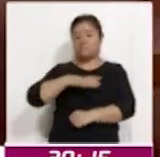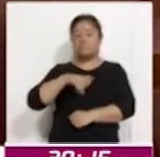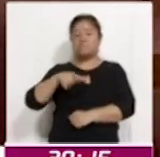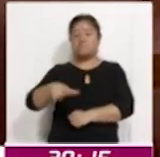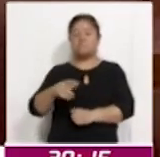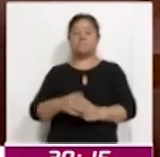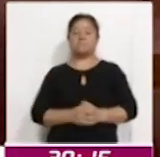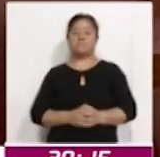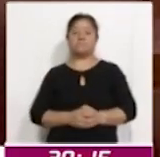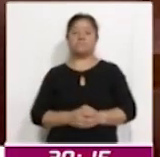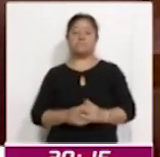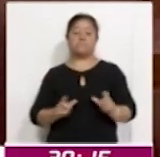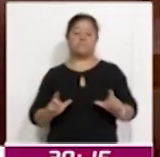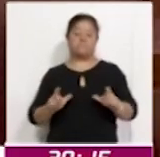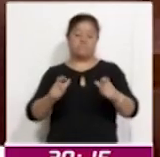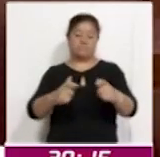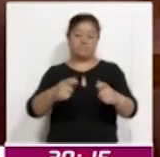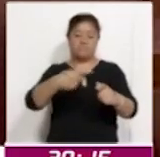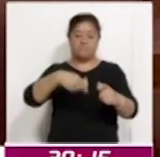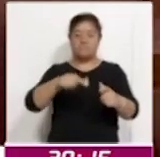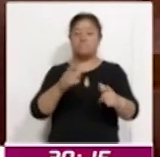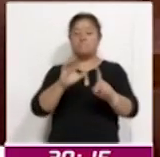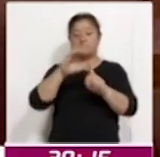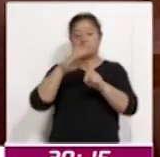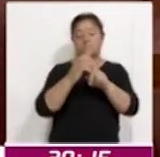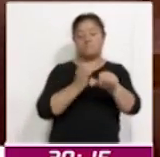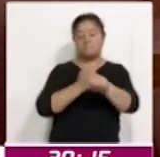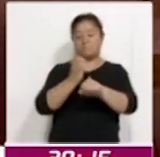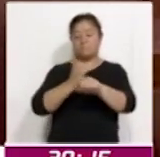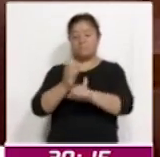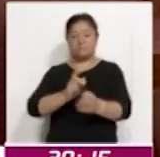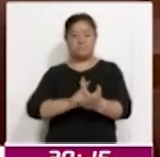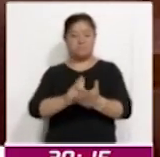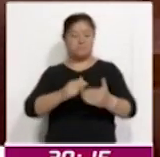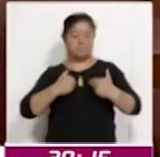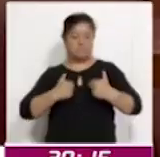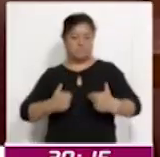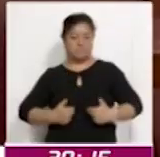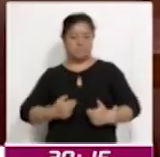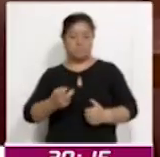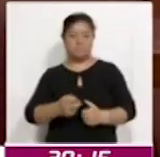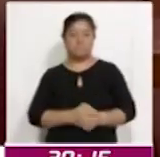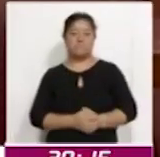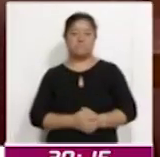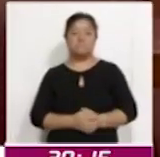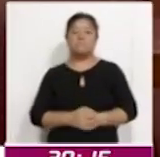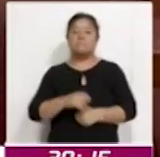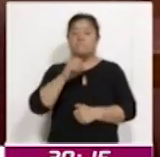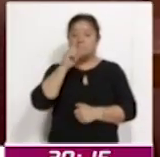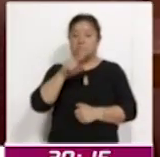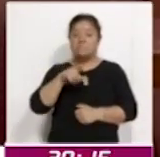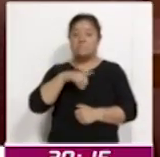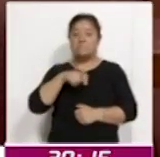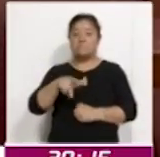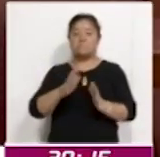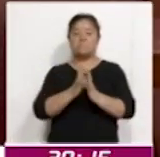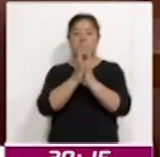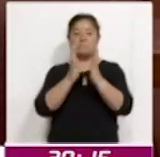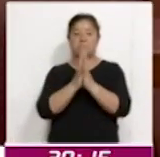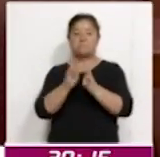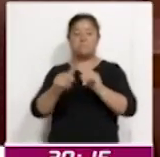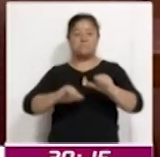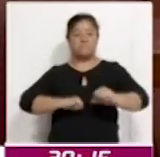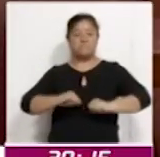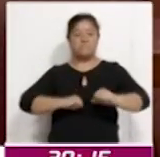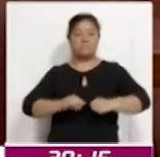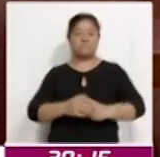organismos autónomos, en este caso la Comisión Estatal de Derechos Humanos, que también tiene una participación muy activa.